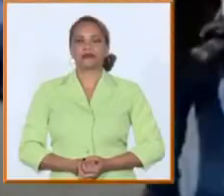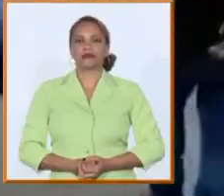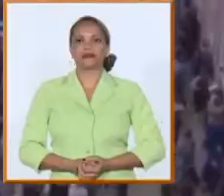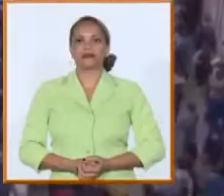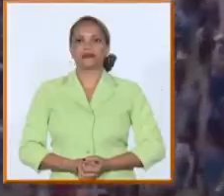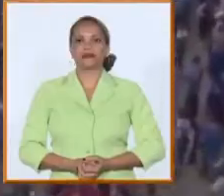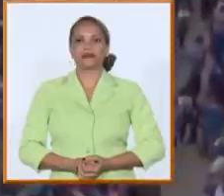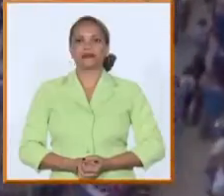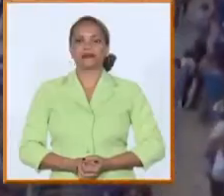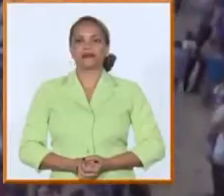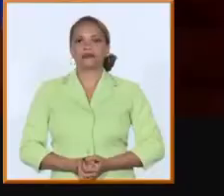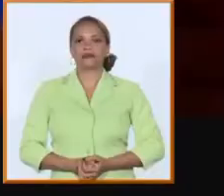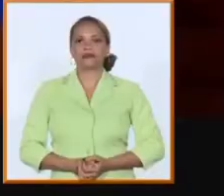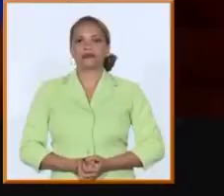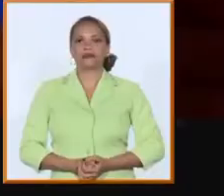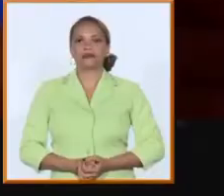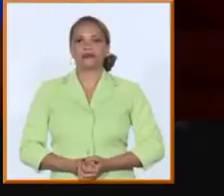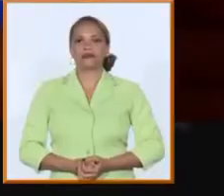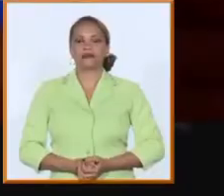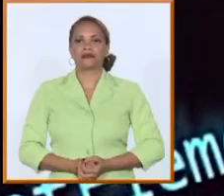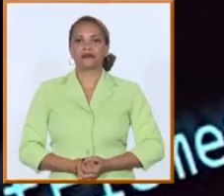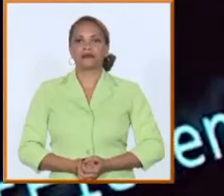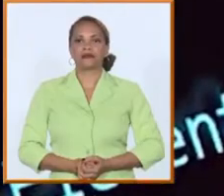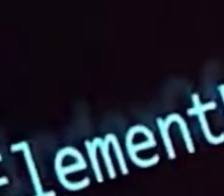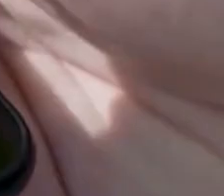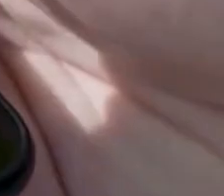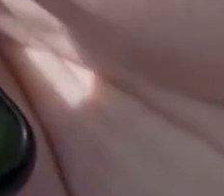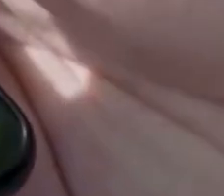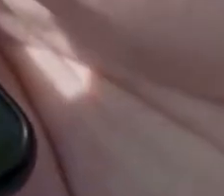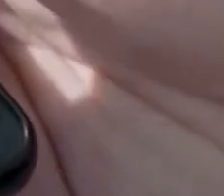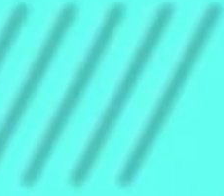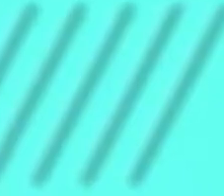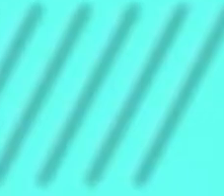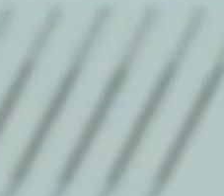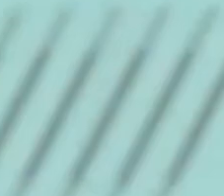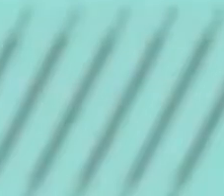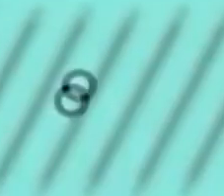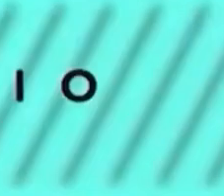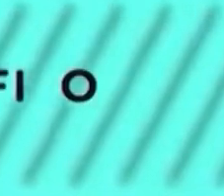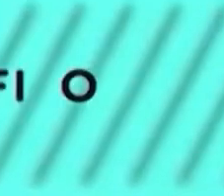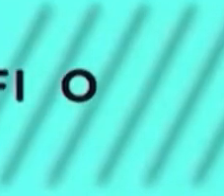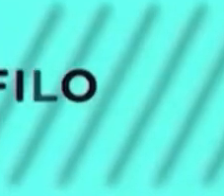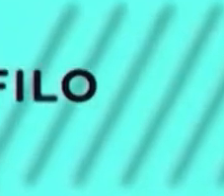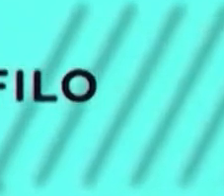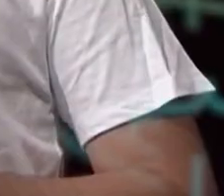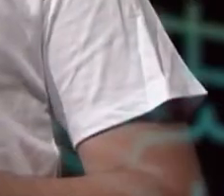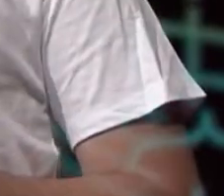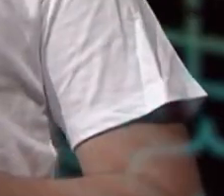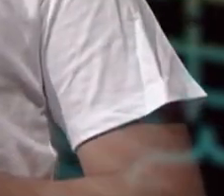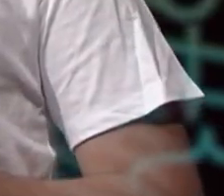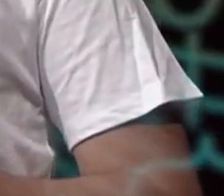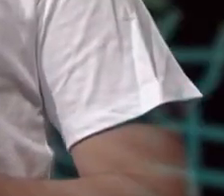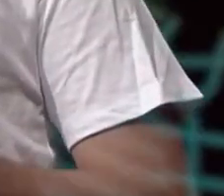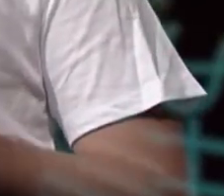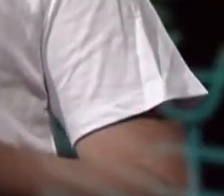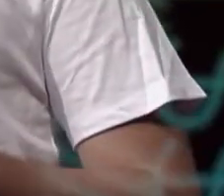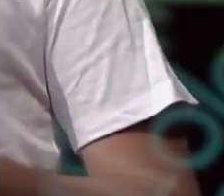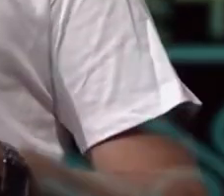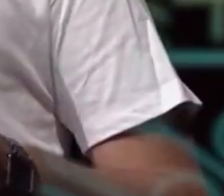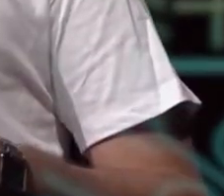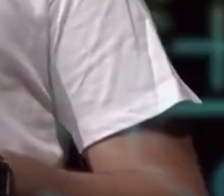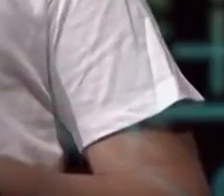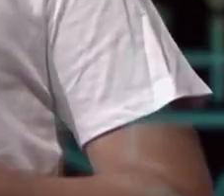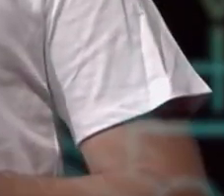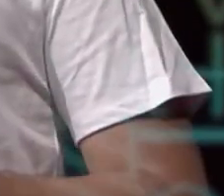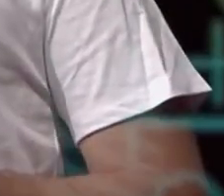atrás los lugares comunes y adentrarnos en la arista filosa de los acontecimientos con filo un espacio para mostrar con